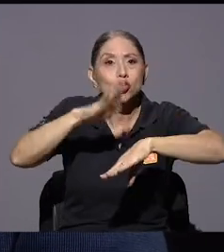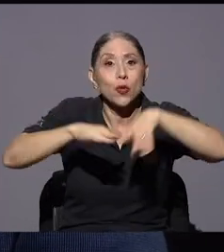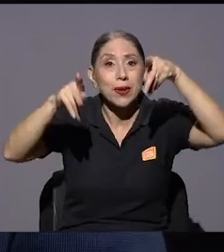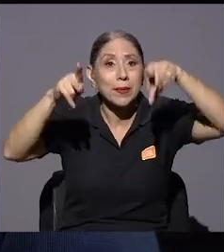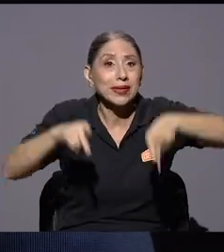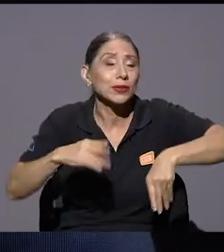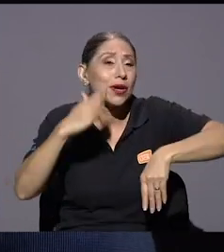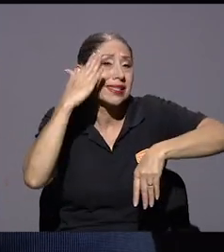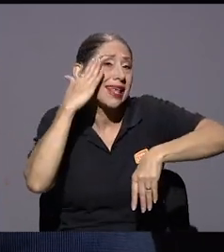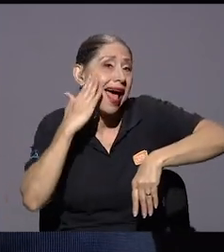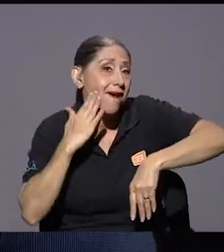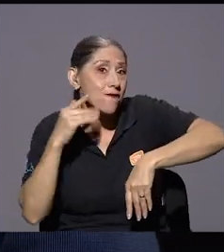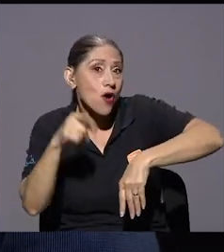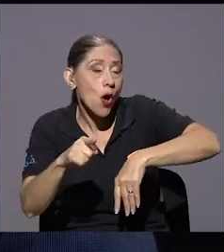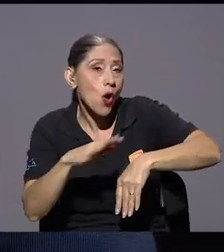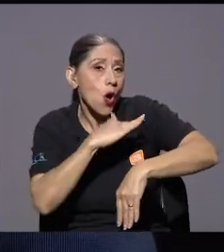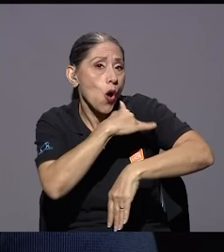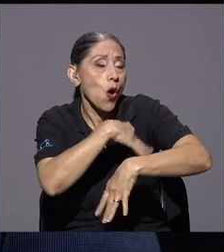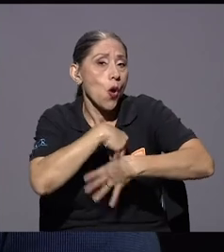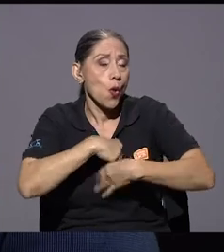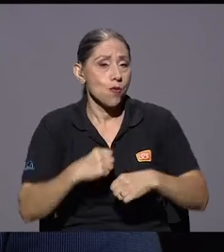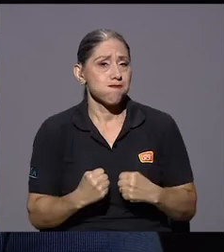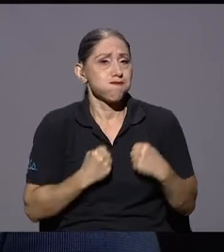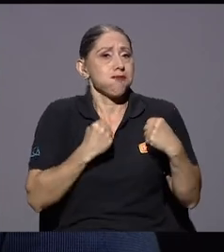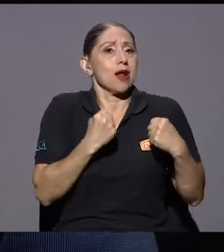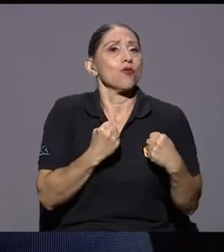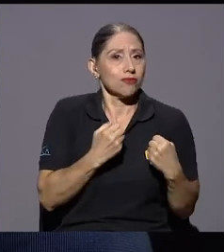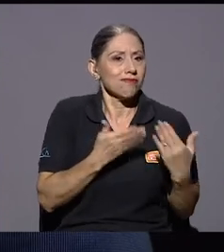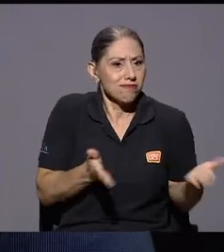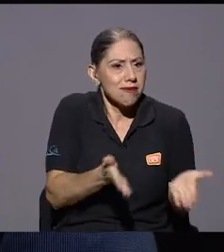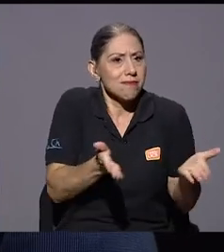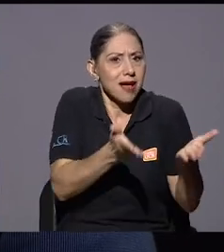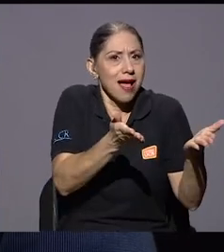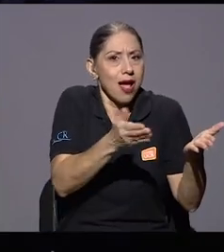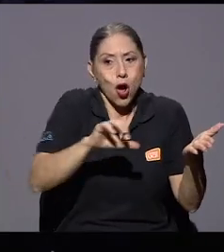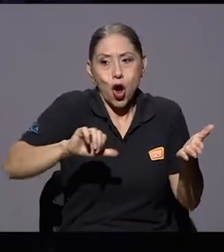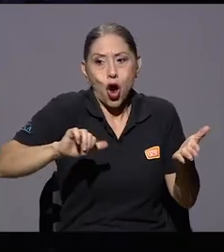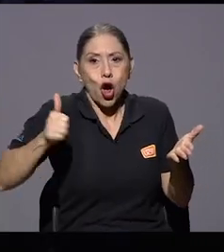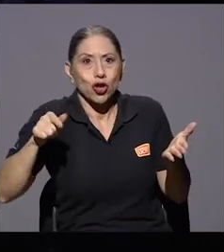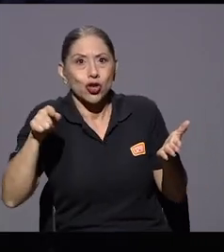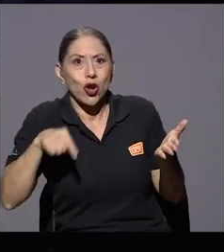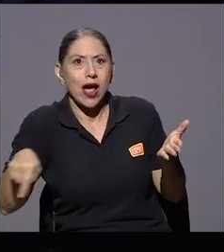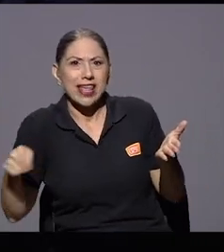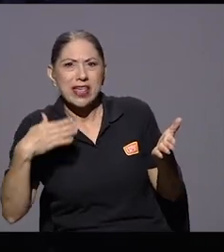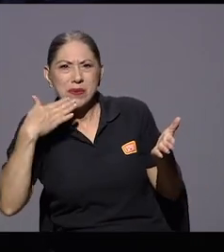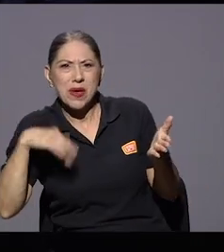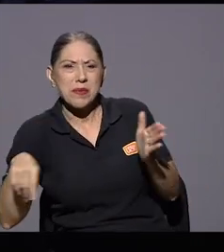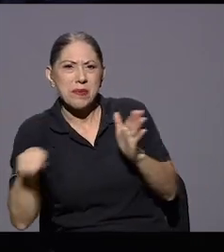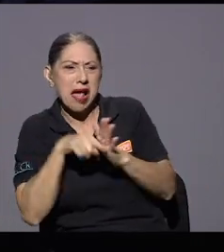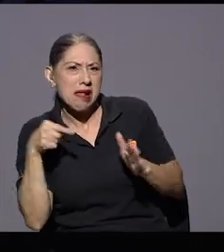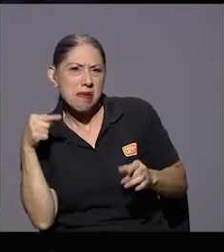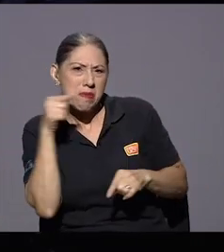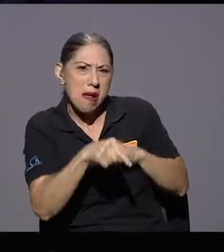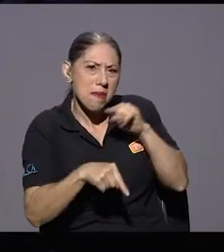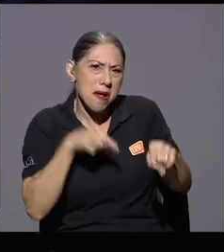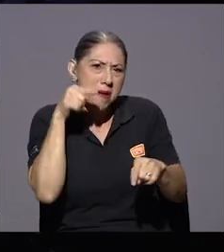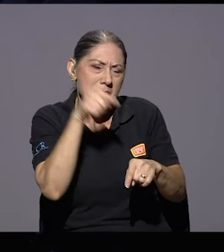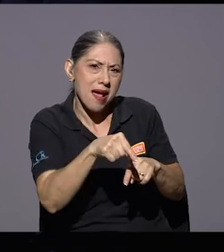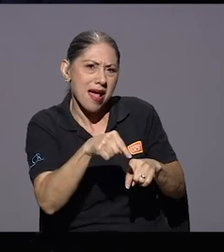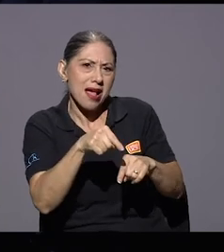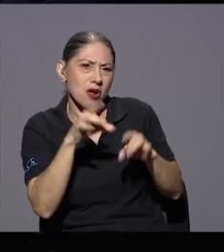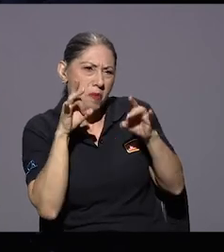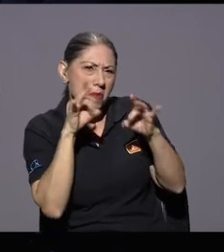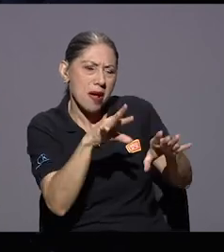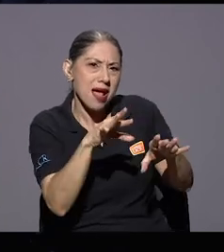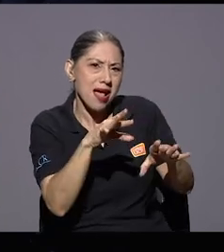afroamericanos y había un troll a la par de él generando información de ataque había información racista contra los afroamericanos